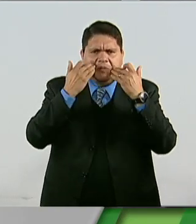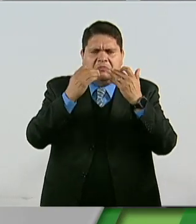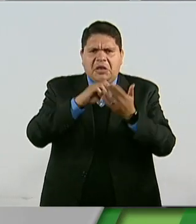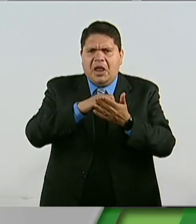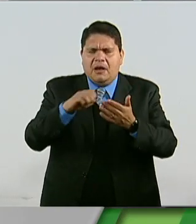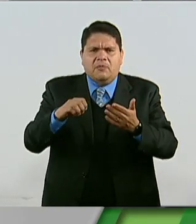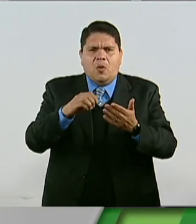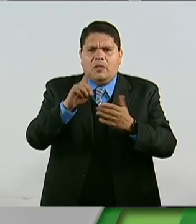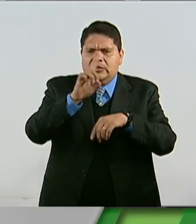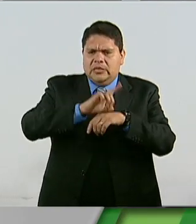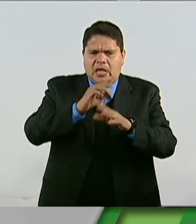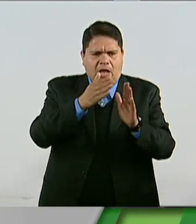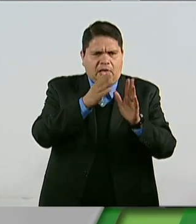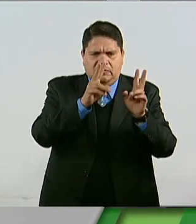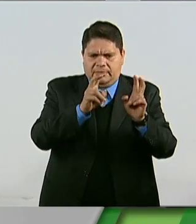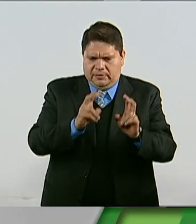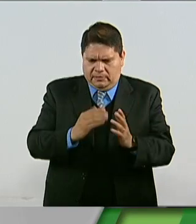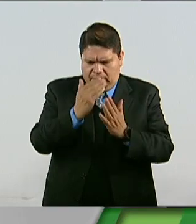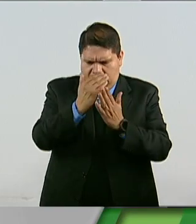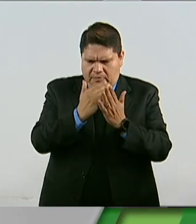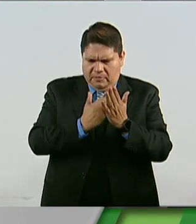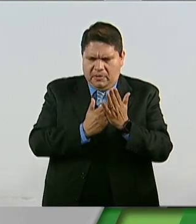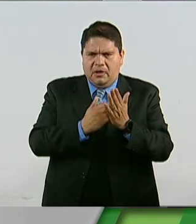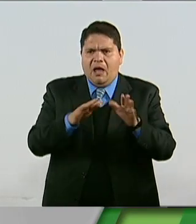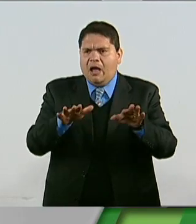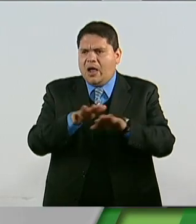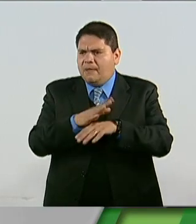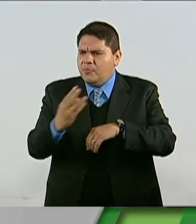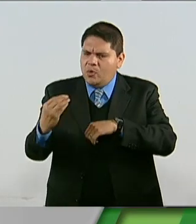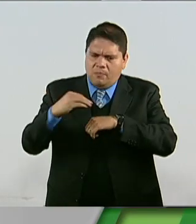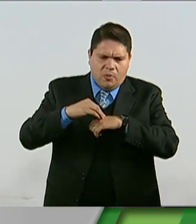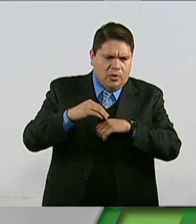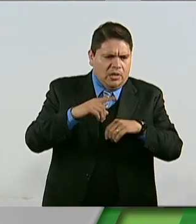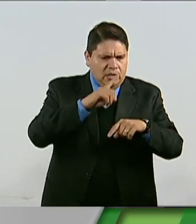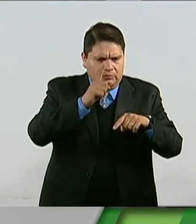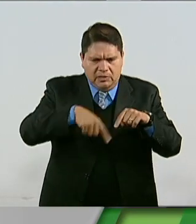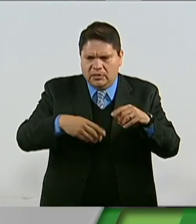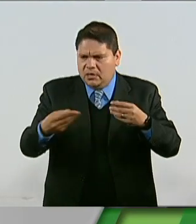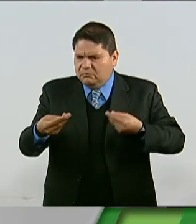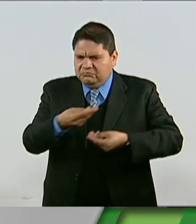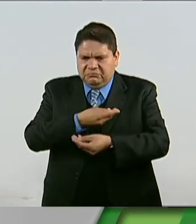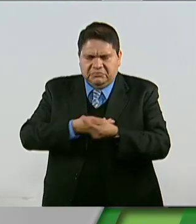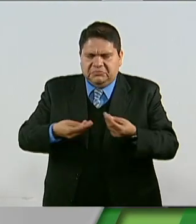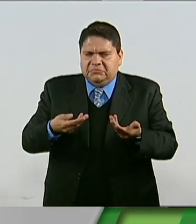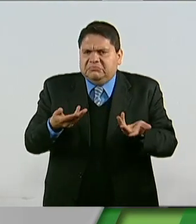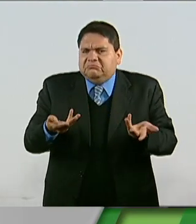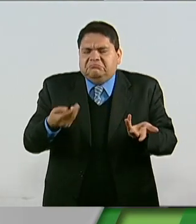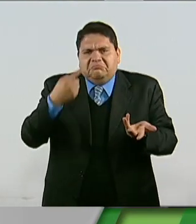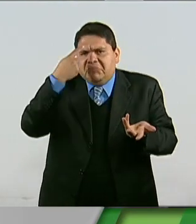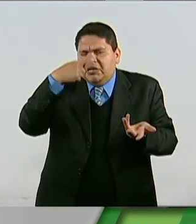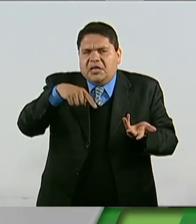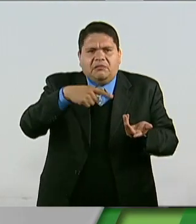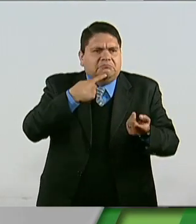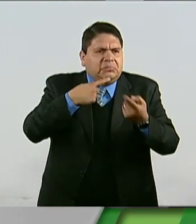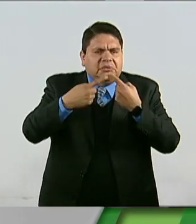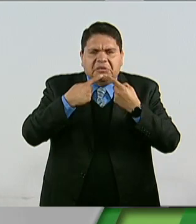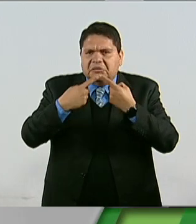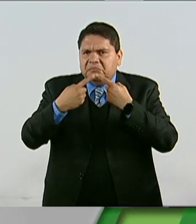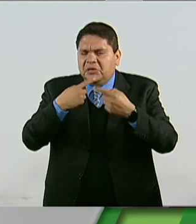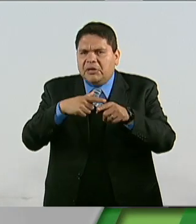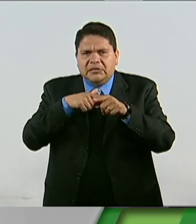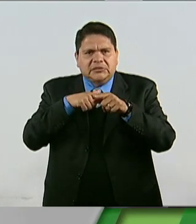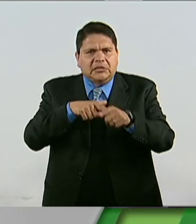no hacemos ajuste al orden del día, sube una, baja otra, entra una. ¿Y qué es? Es seguir construyendo. El diálogo